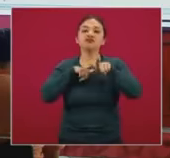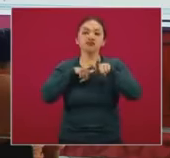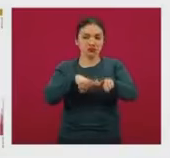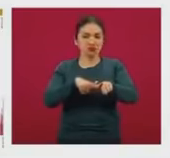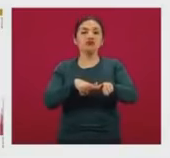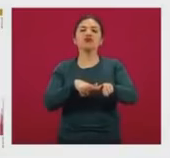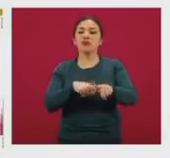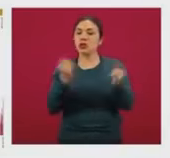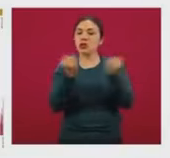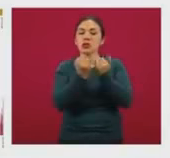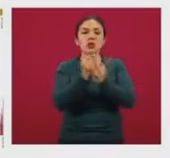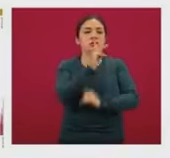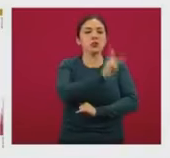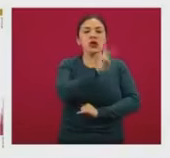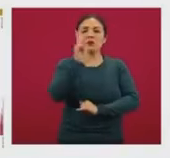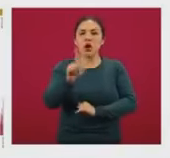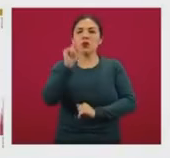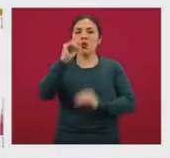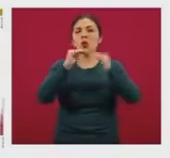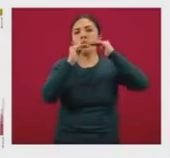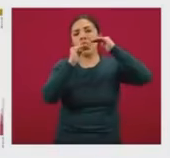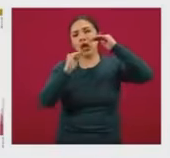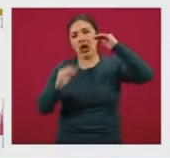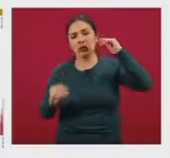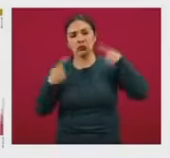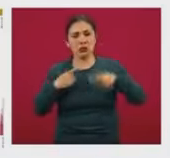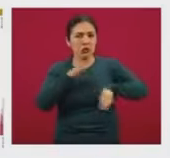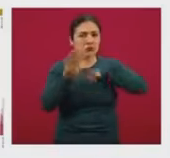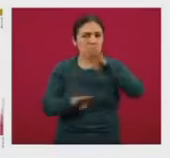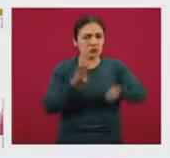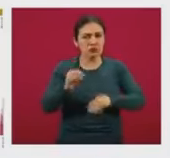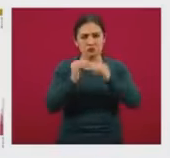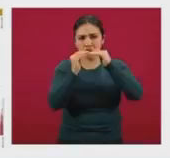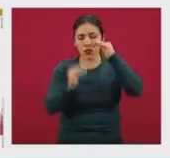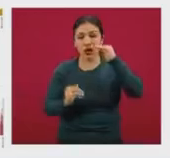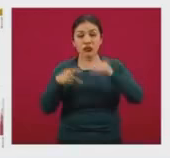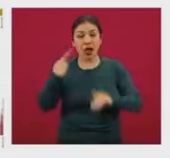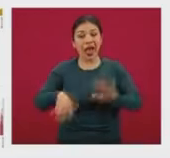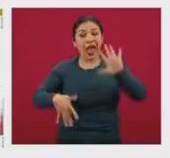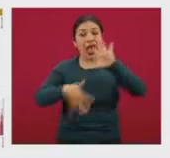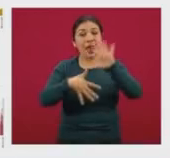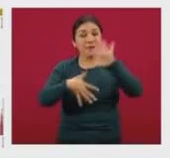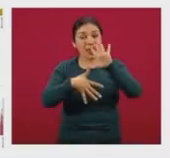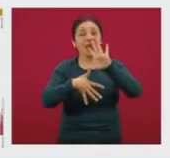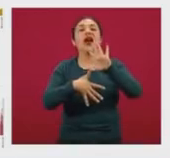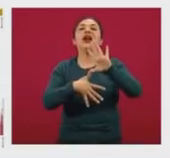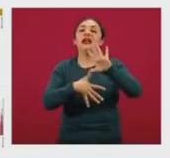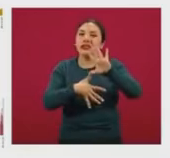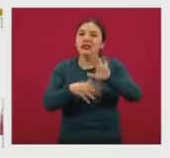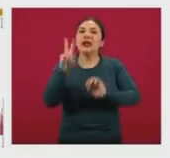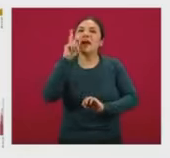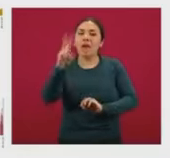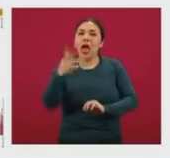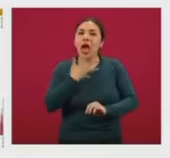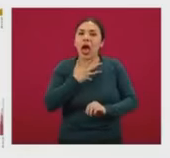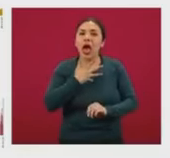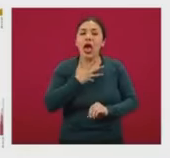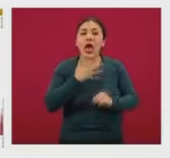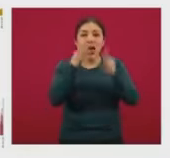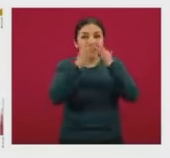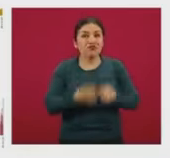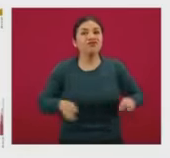de los casos, es decir, una disminución también en sus defunciones, y América, a pesar que en los casos ya muestra un incremento